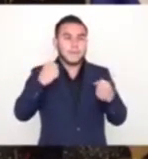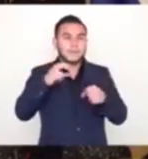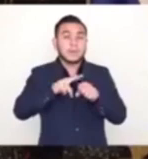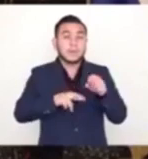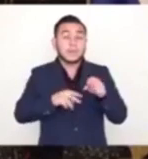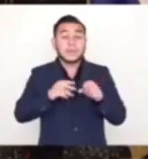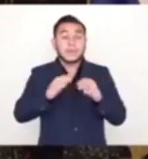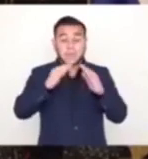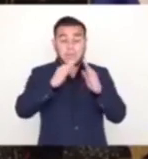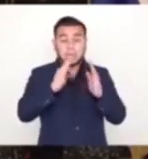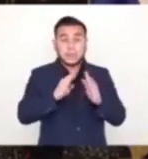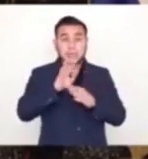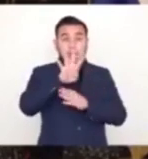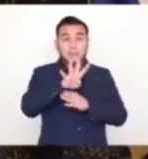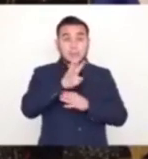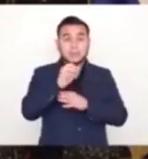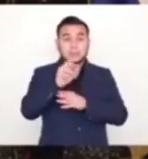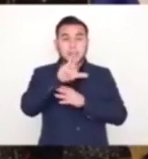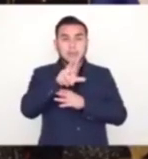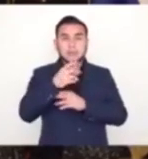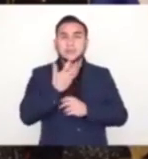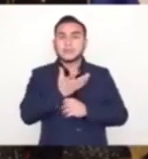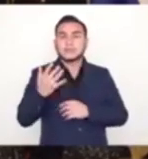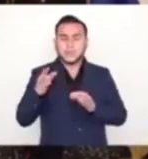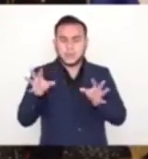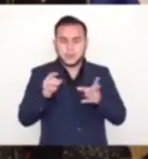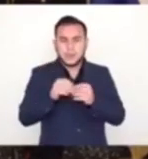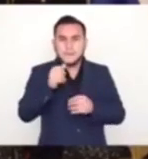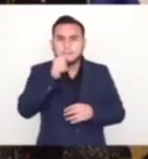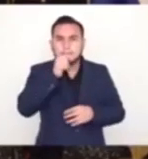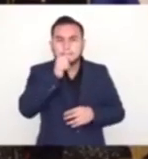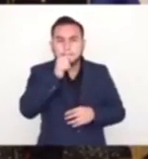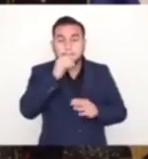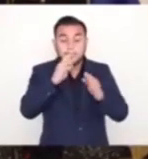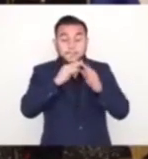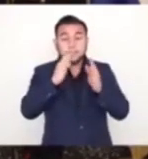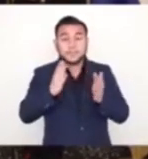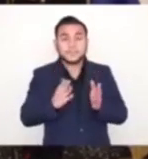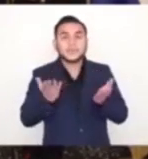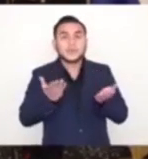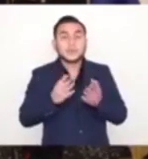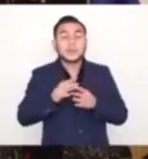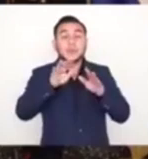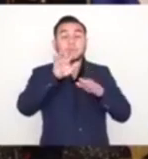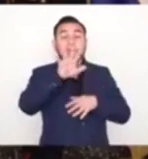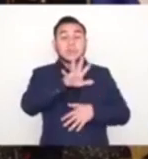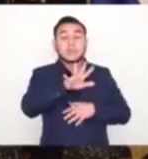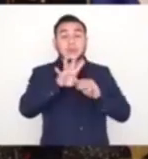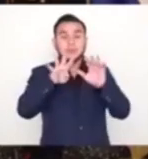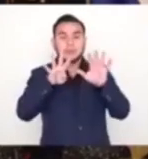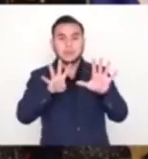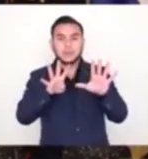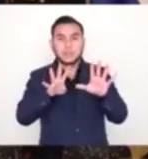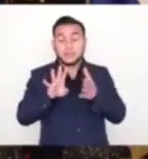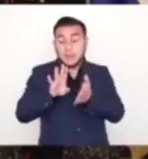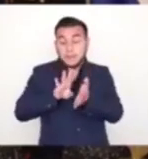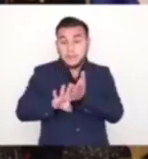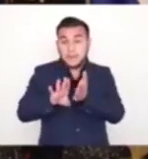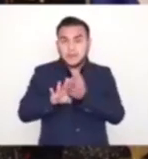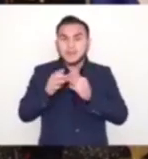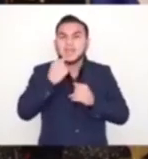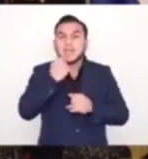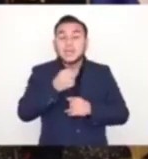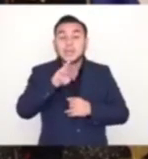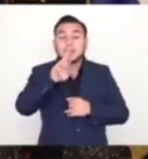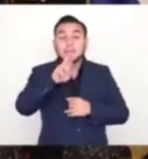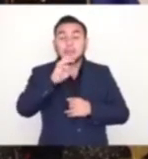403, donde ahí tenían sus fiestas y sus reuniones privadas, y en esas casas se hicieron 59 entregas al señor Rodolfo Parker,